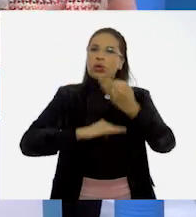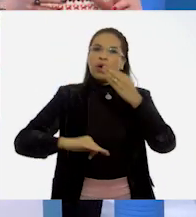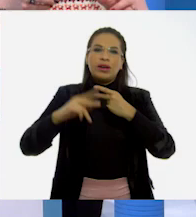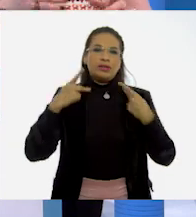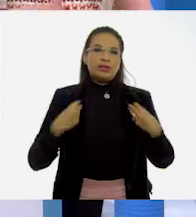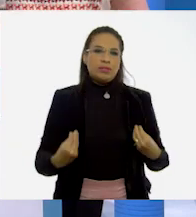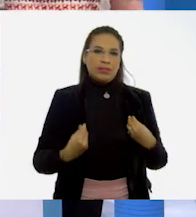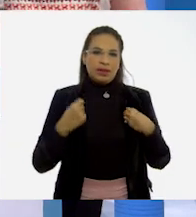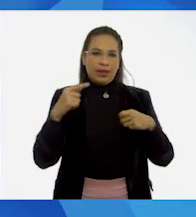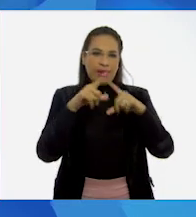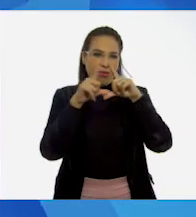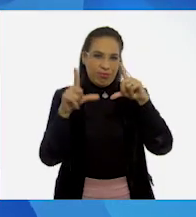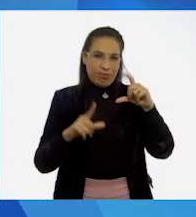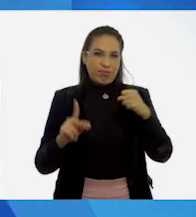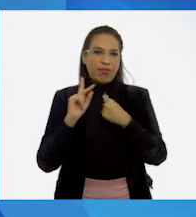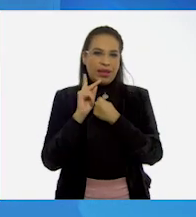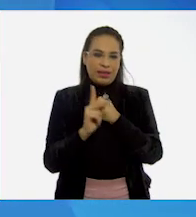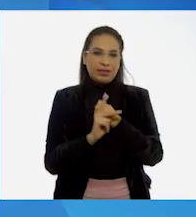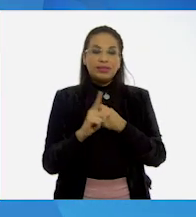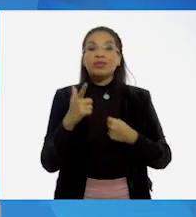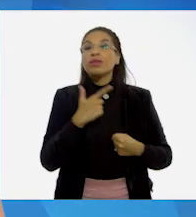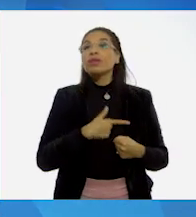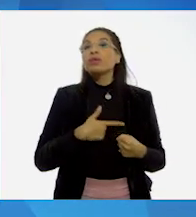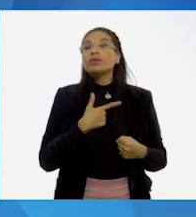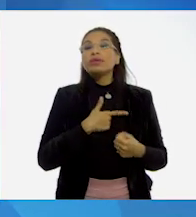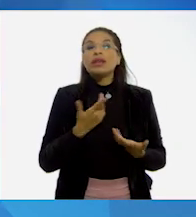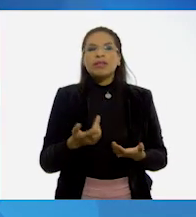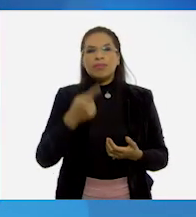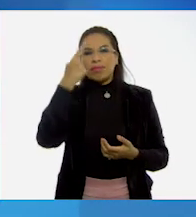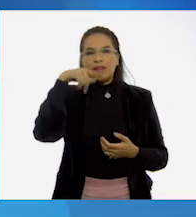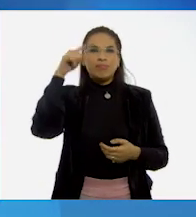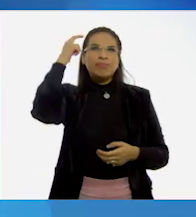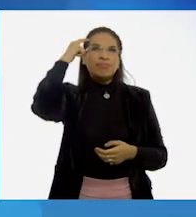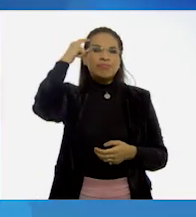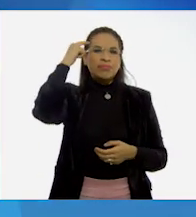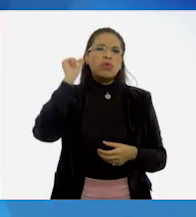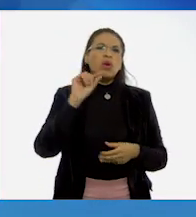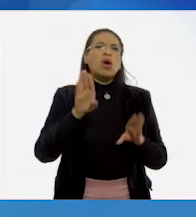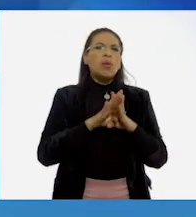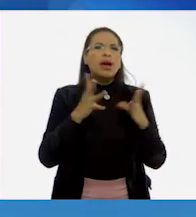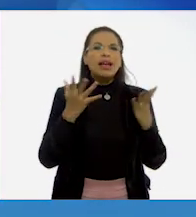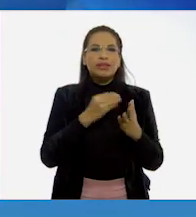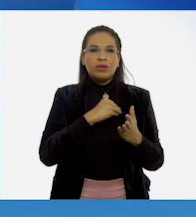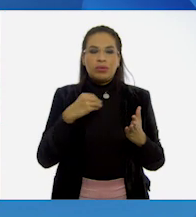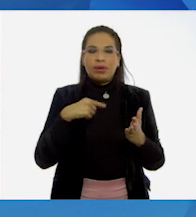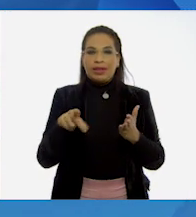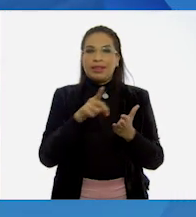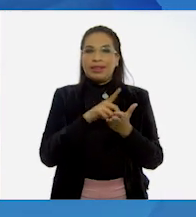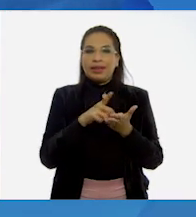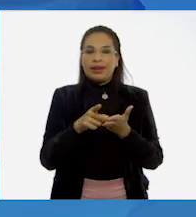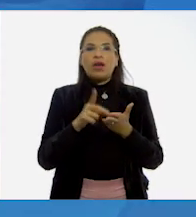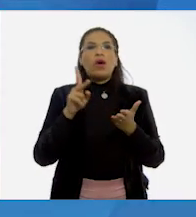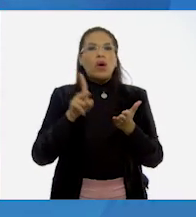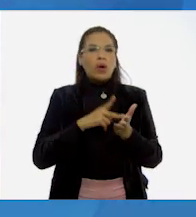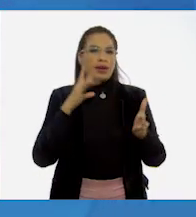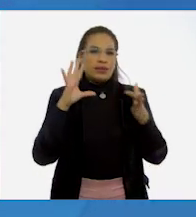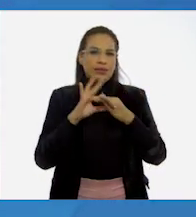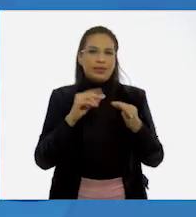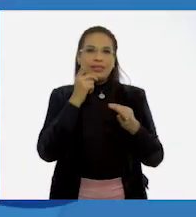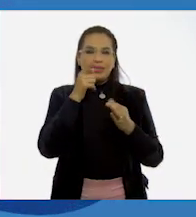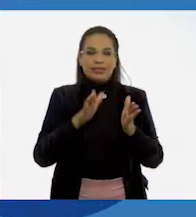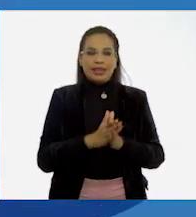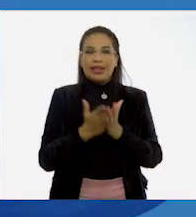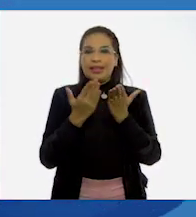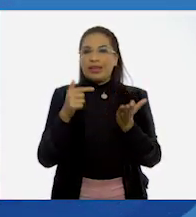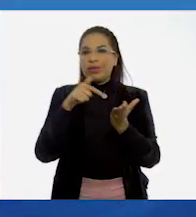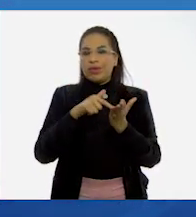habitantes de nuestro país. Me gustaría que para reflexionar acerca del cumplimiento de estos derechos, retomemos lo que dice el